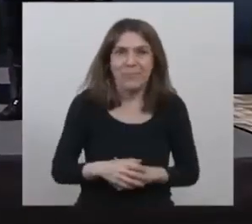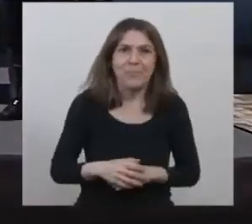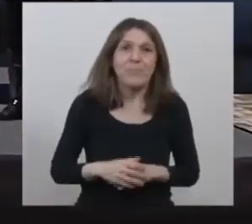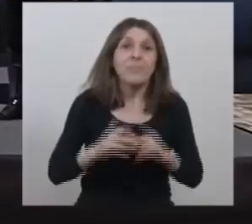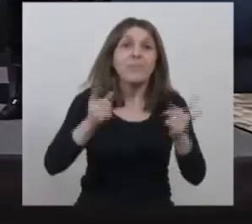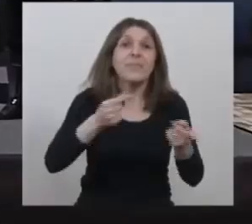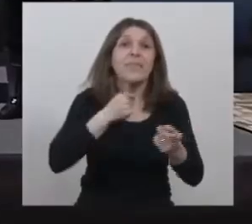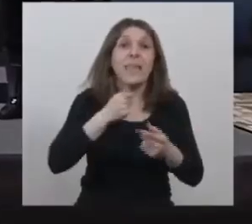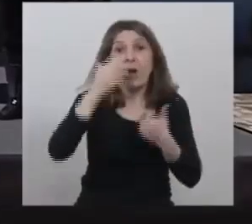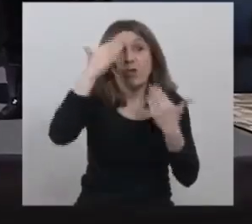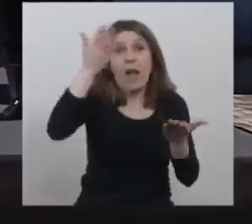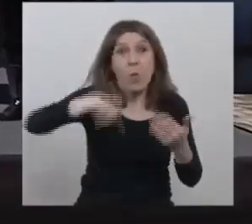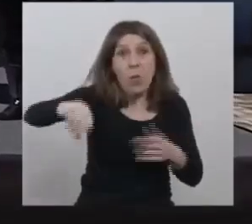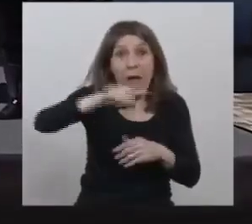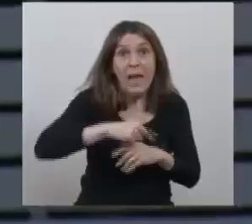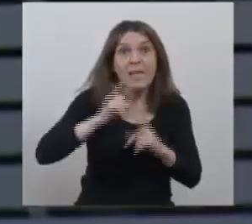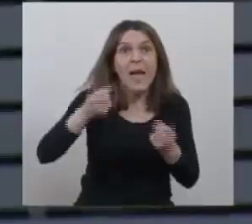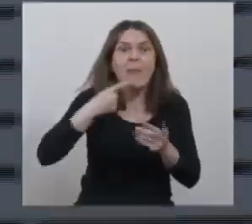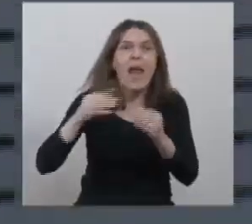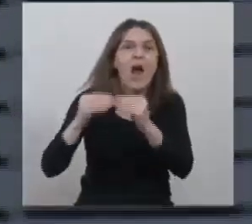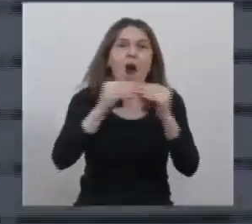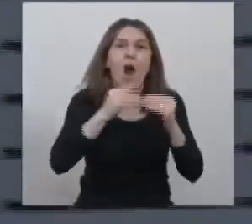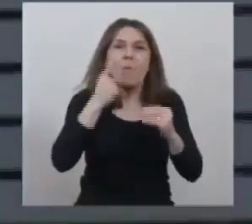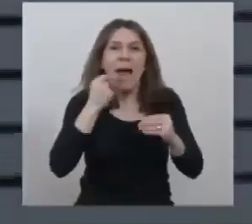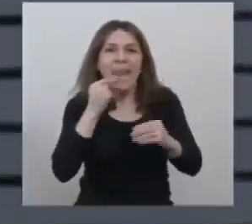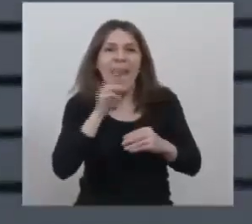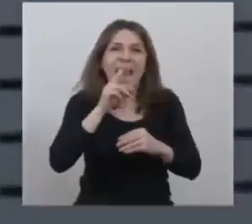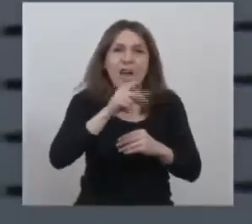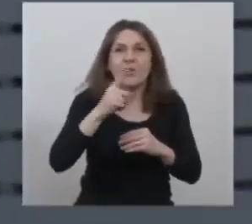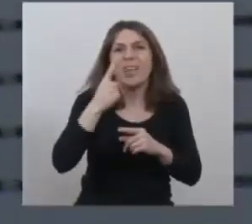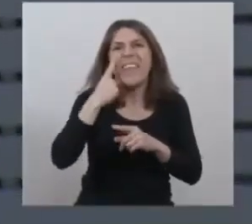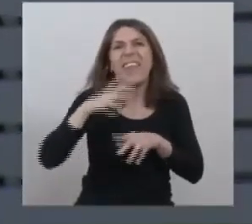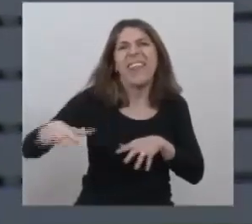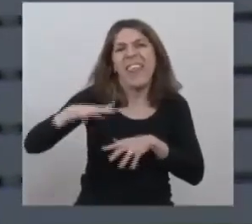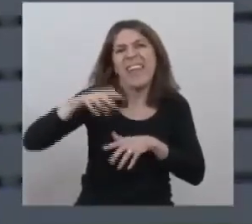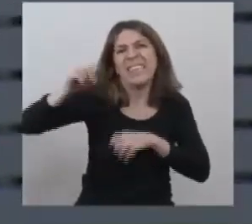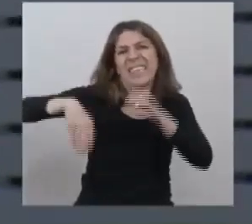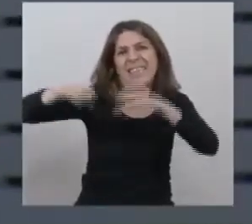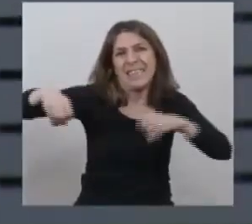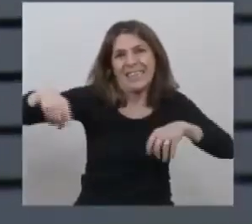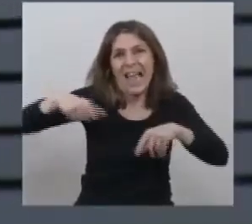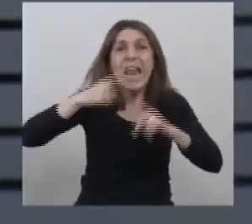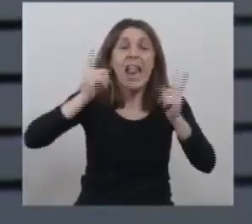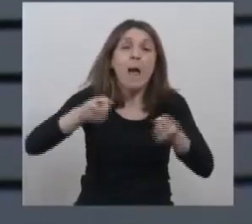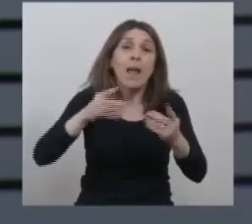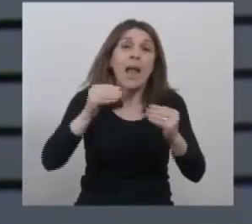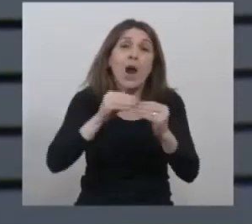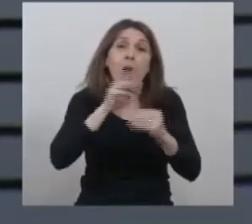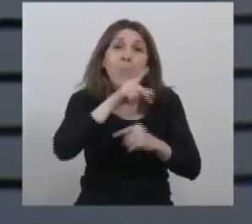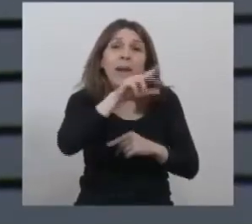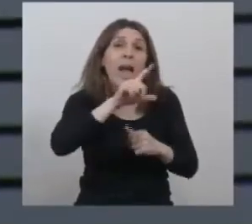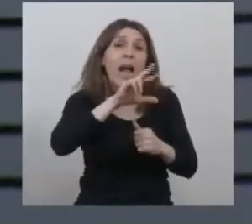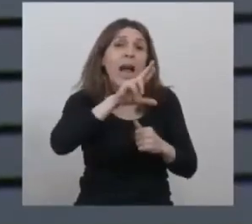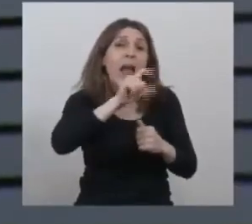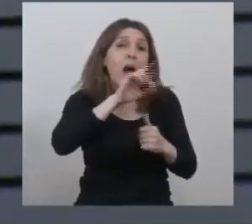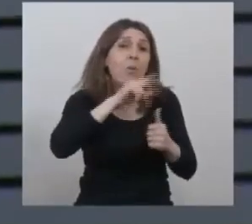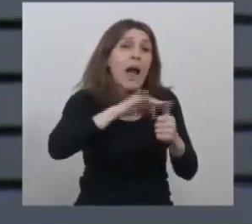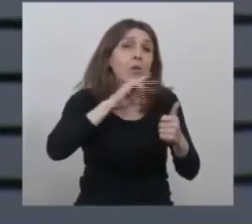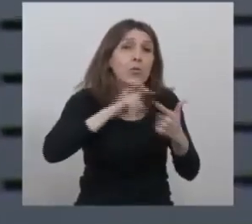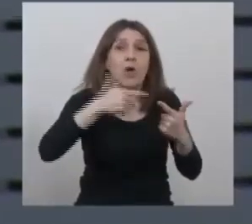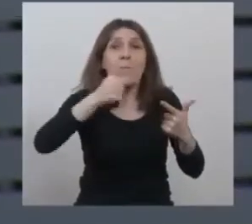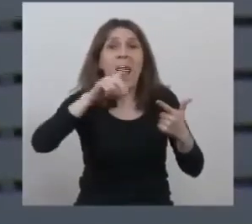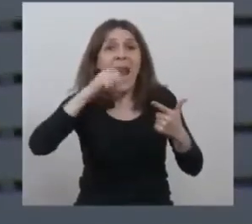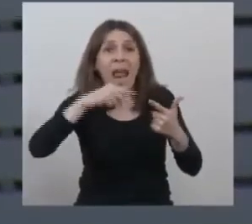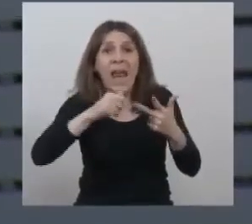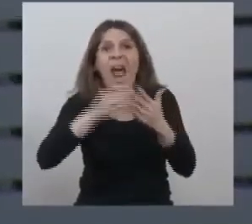Quiero saludar a todos mis compañeras y compañeros intendentes aquí presentes, a mi compañera Laura Russo, Malena, los ministros,